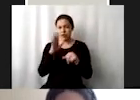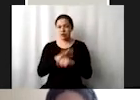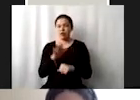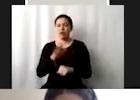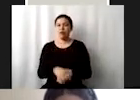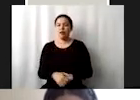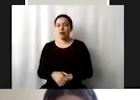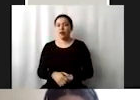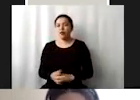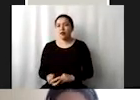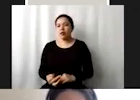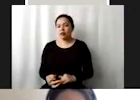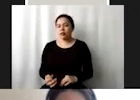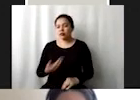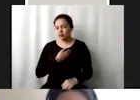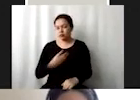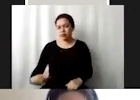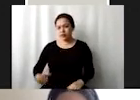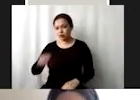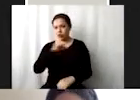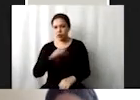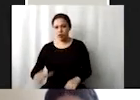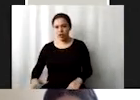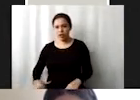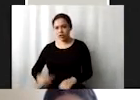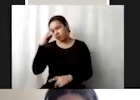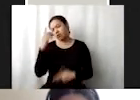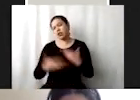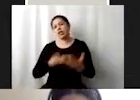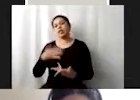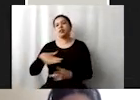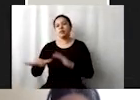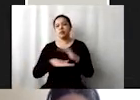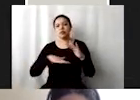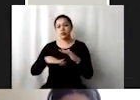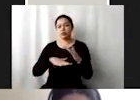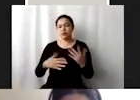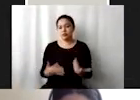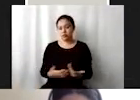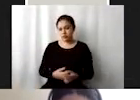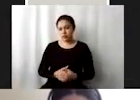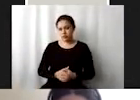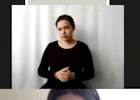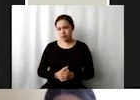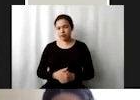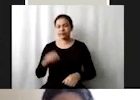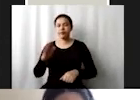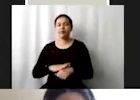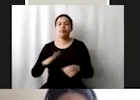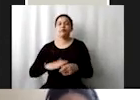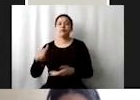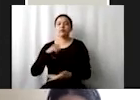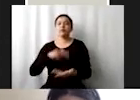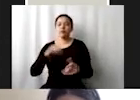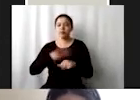de los municipios de las alcaldías de servicios básicos asequibles sobre todo en barrios más marginales sistemas